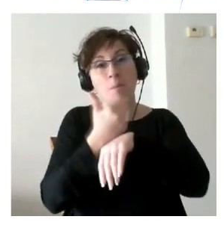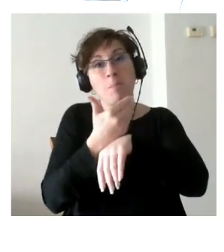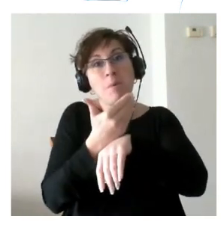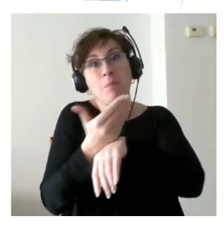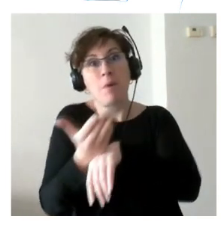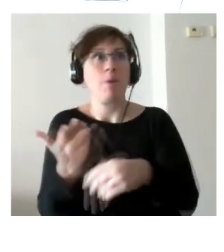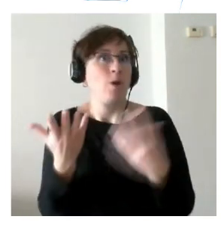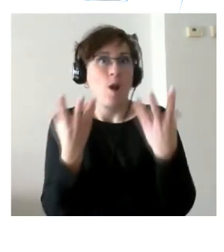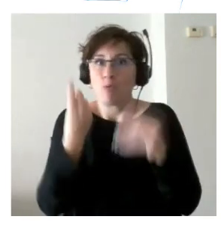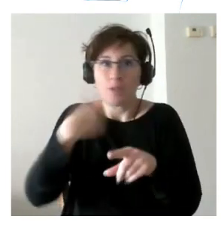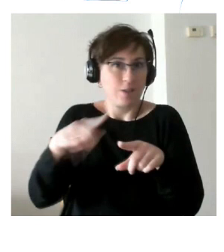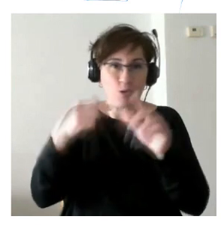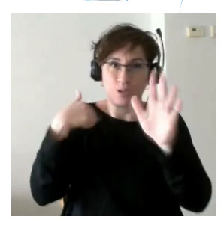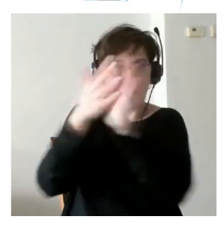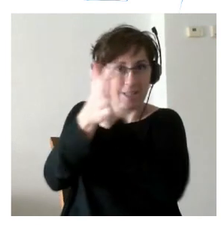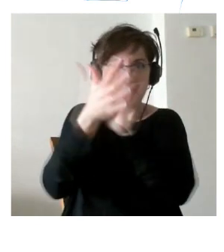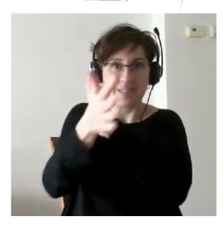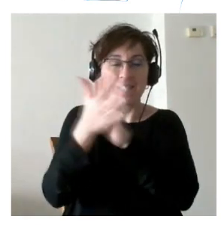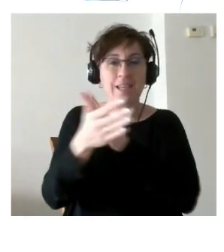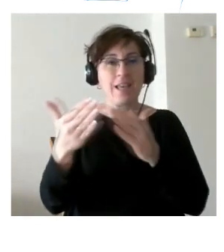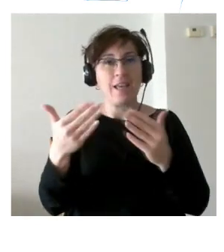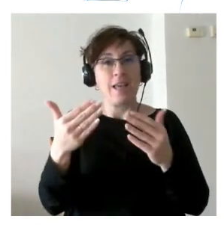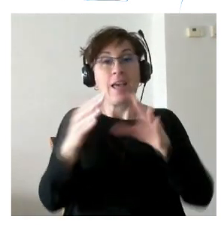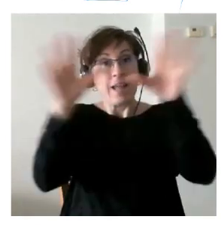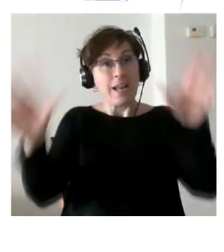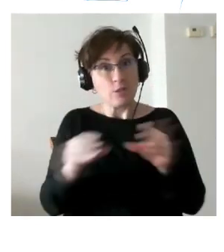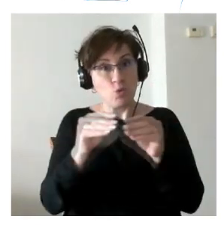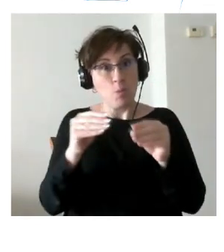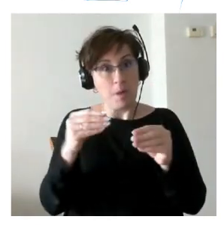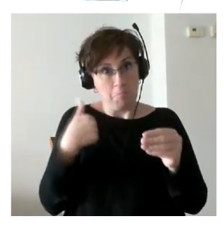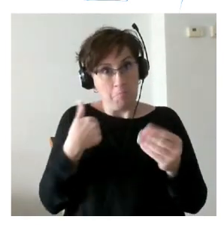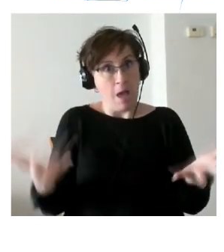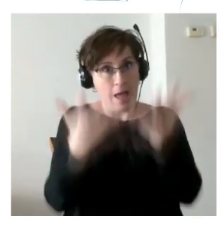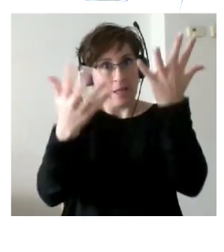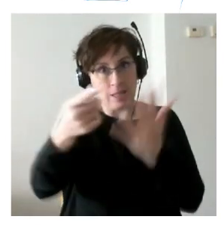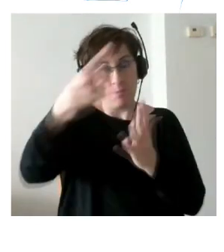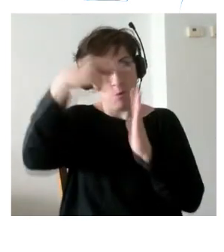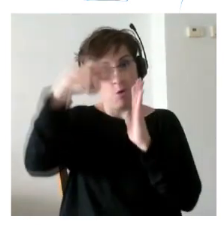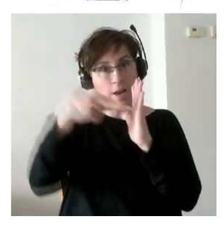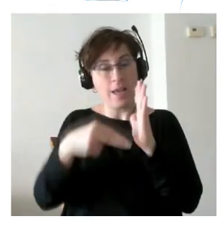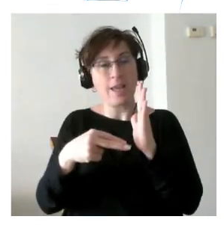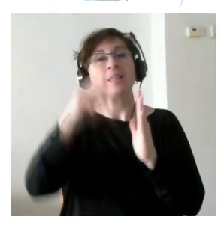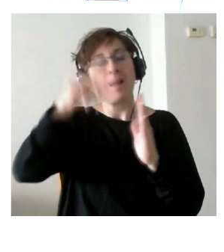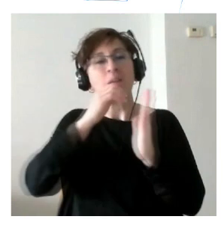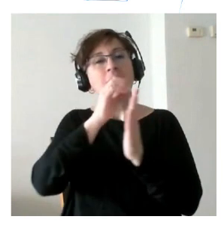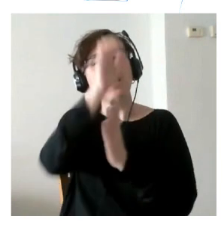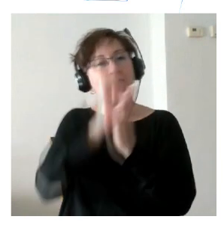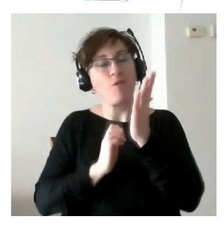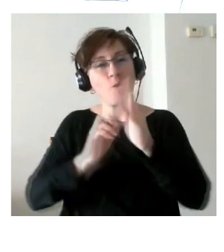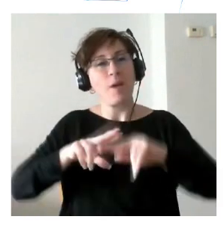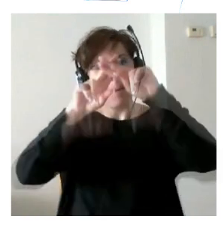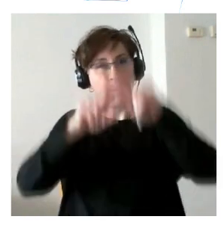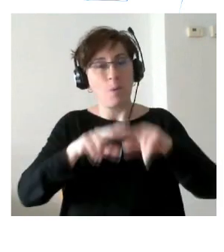trasladar y desde aquí os invito a coger el resumen ejecutivo o también el informe de evaluación para poder aprender